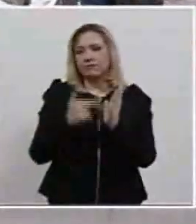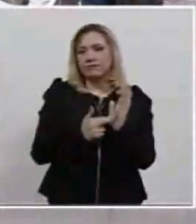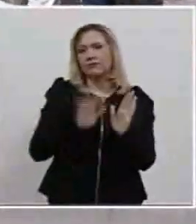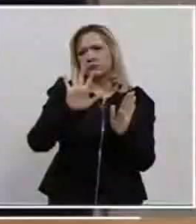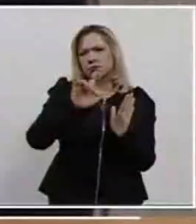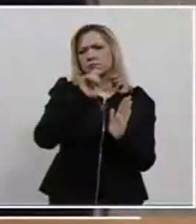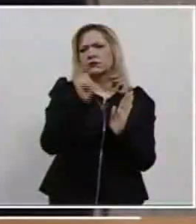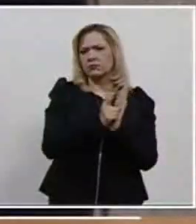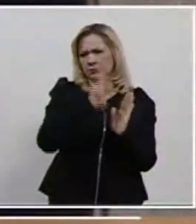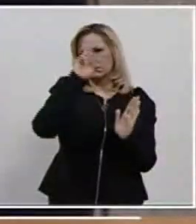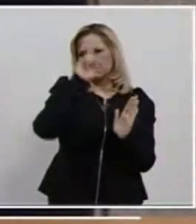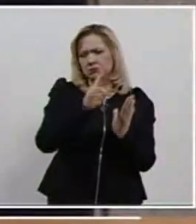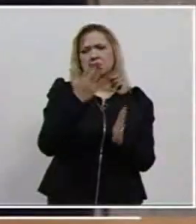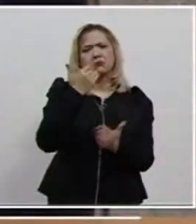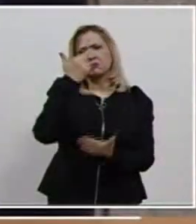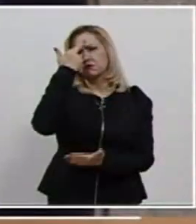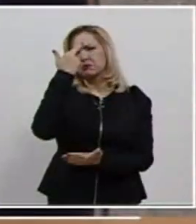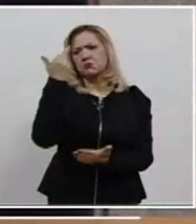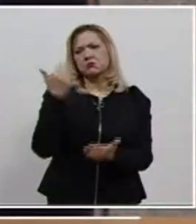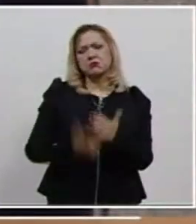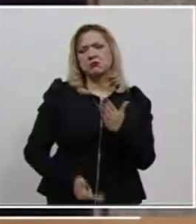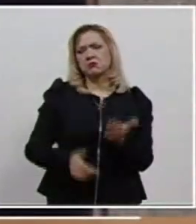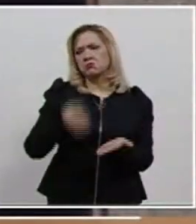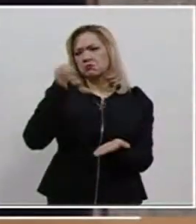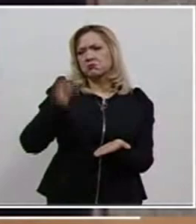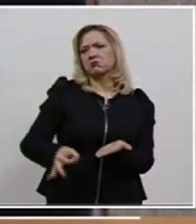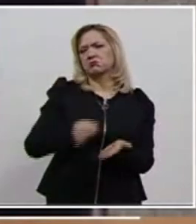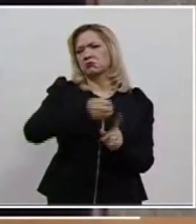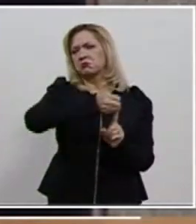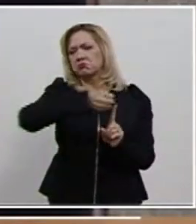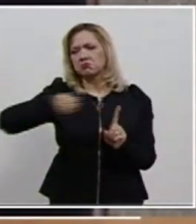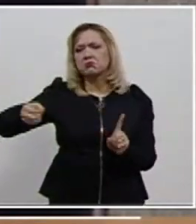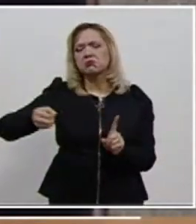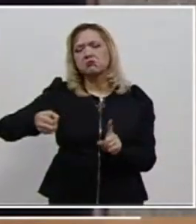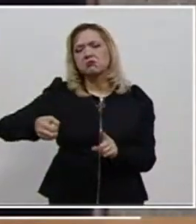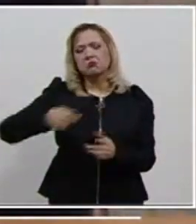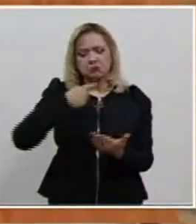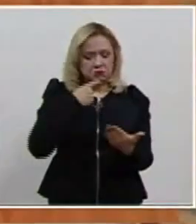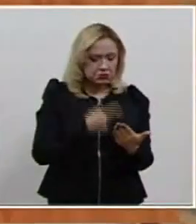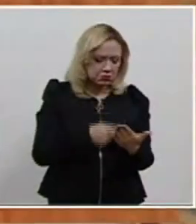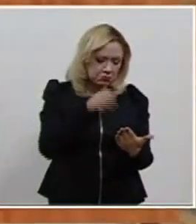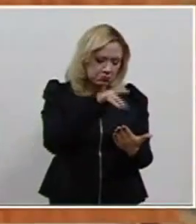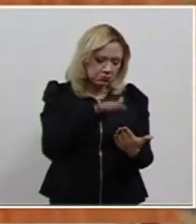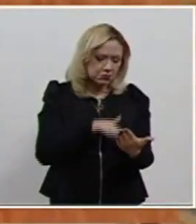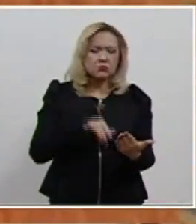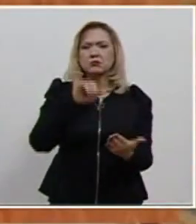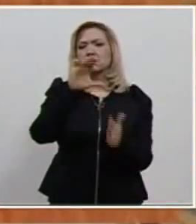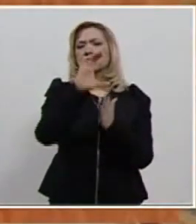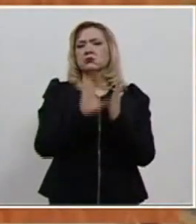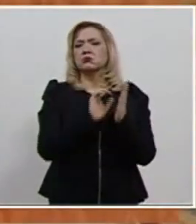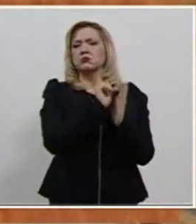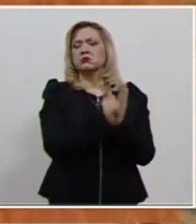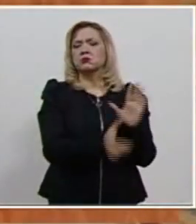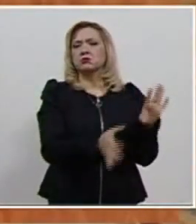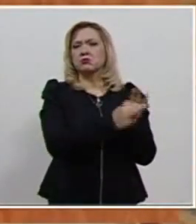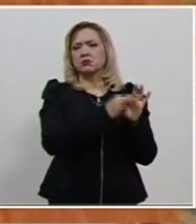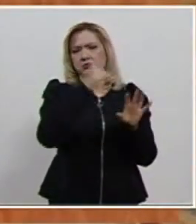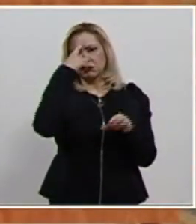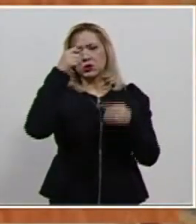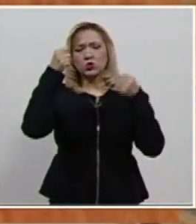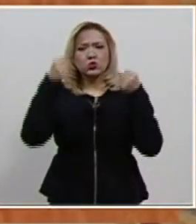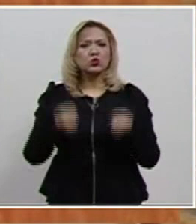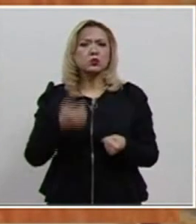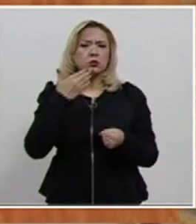y no vulneran el principio de legalidad, pues garantizan la observancia de los principios constitucionales de certeza, seguridad